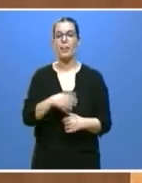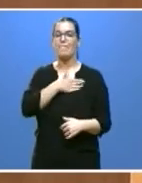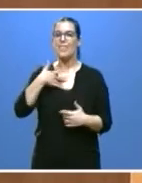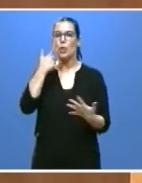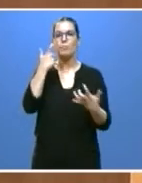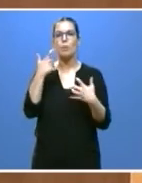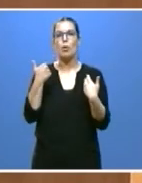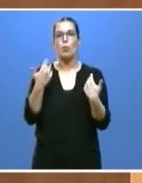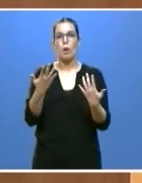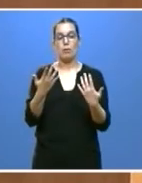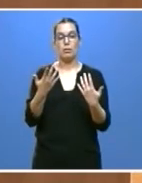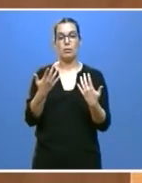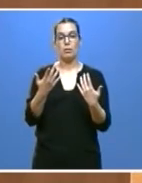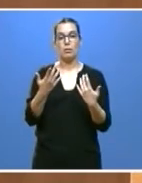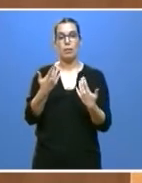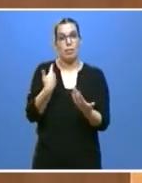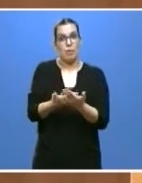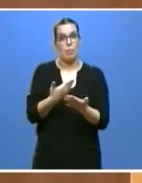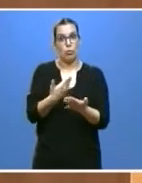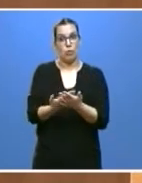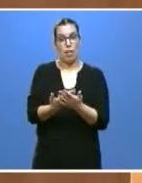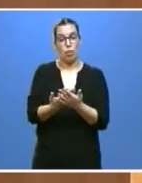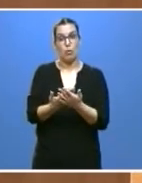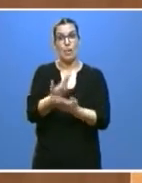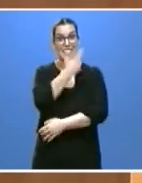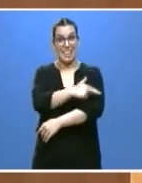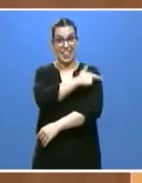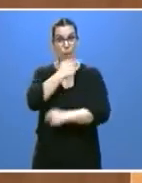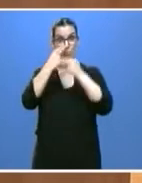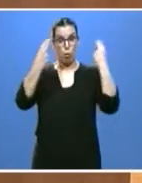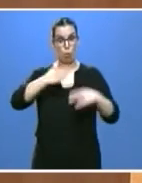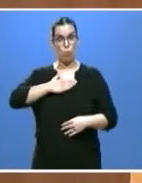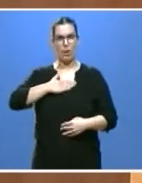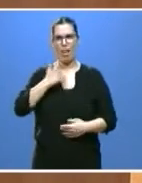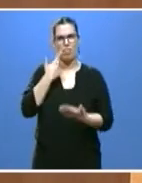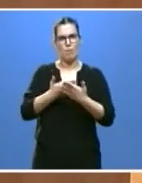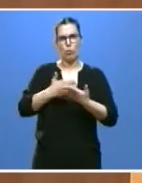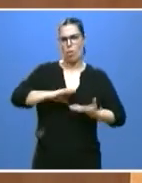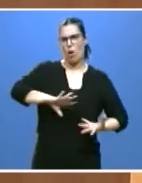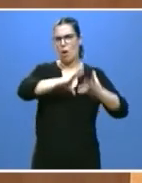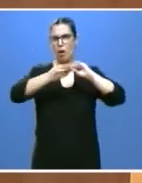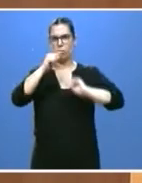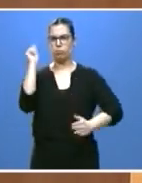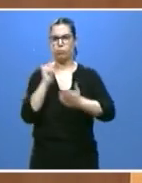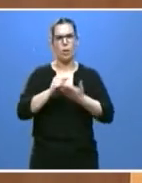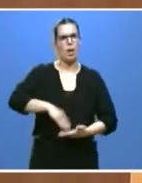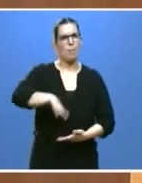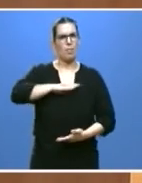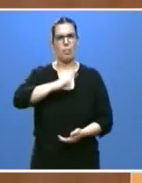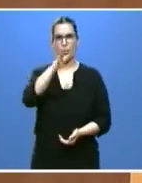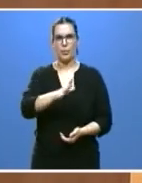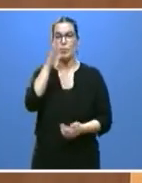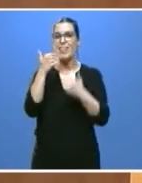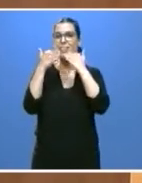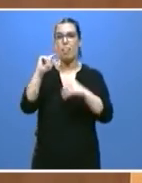capacidad de adaptación que ha demostrado nuestra sanidad pública. Gracias, sobre todo, a la entrega de unos magníficos